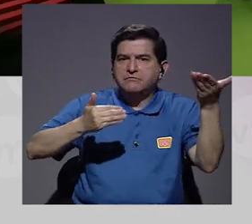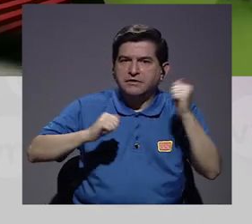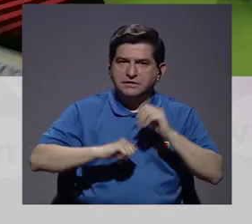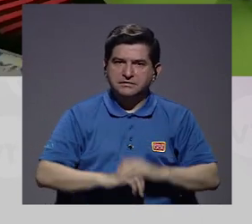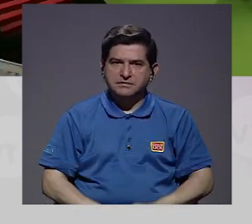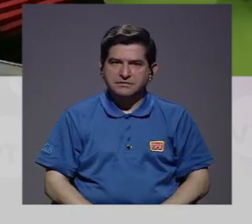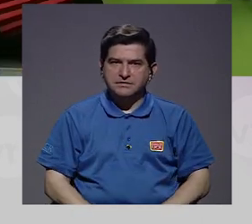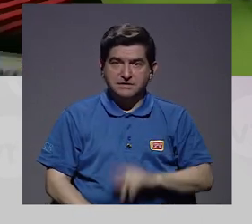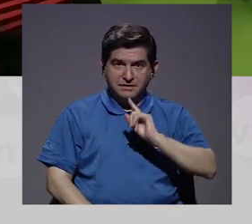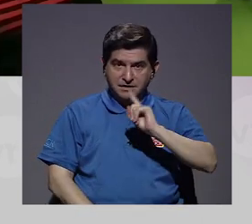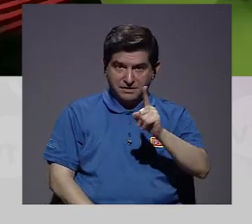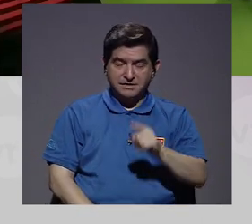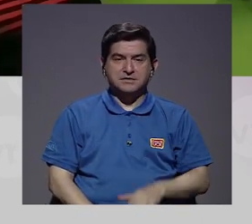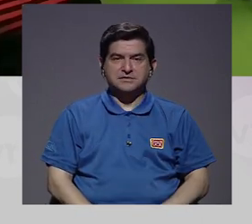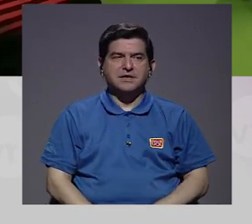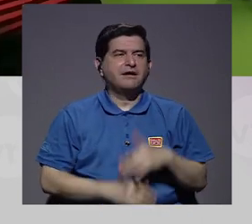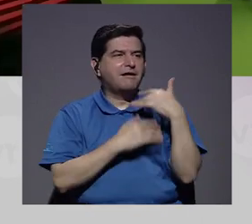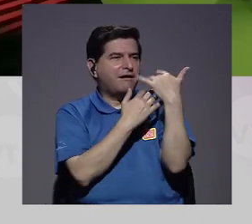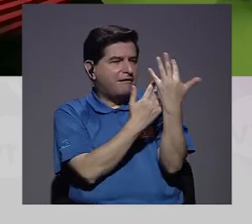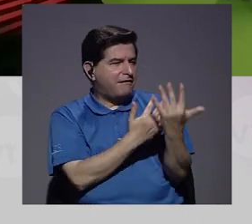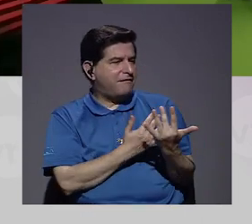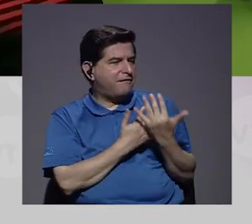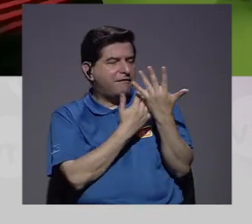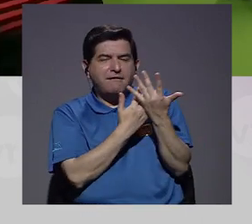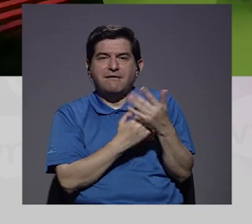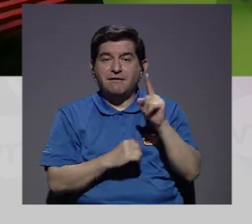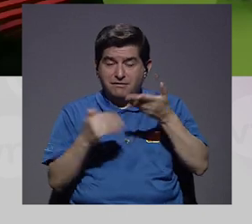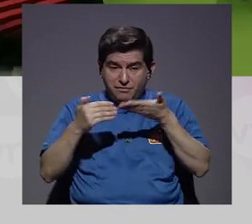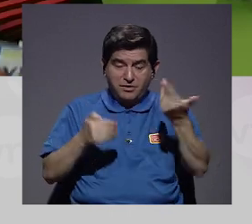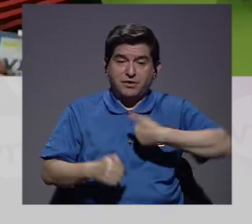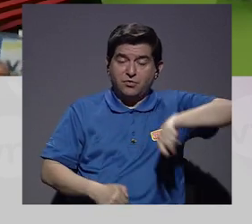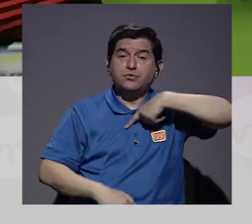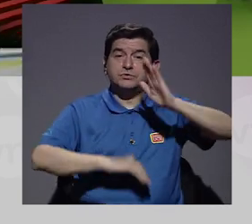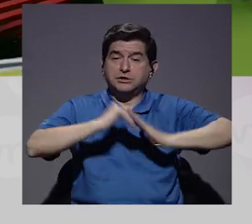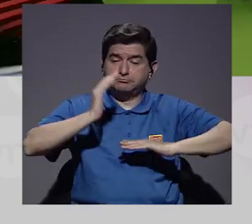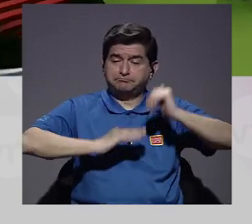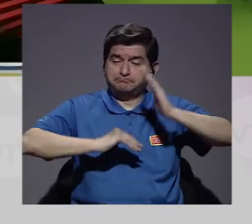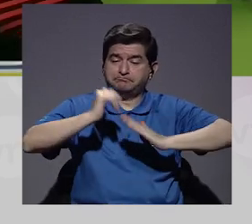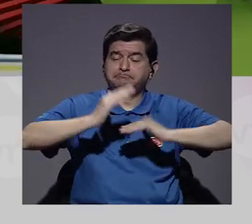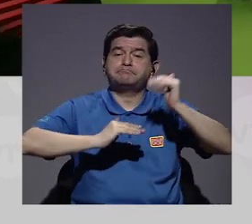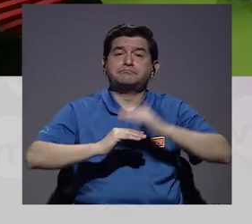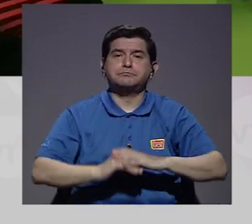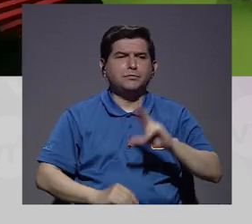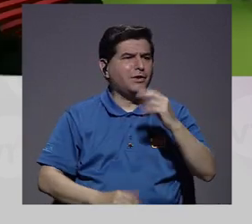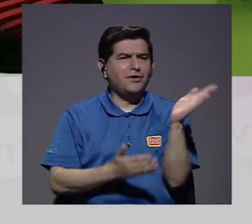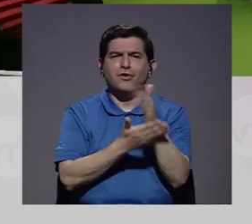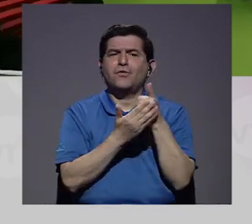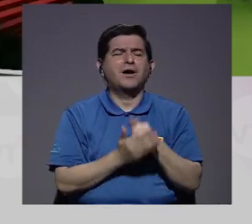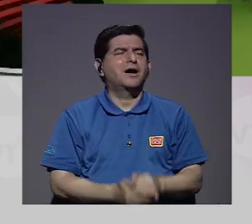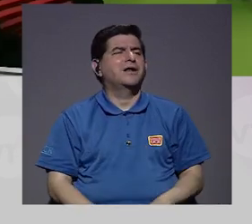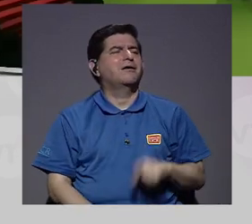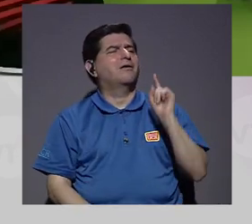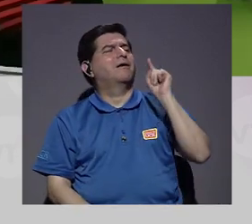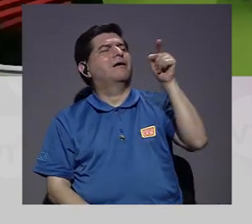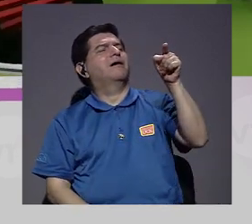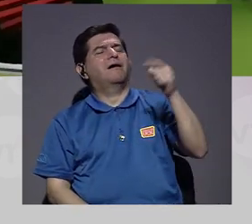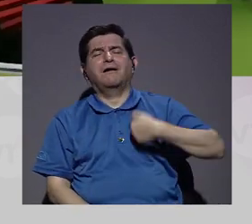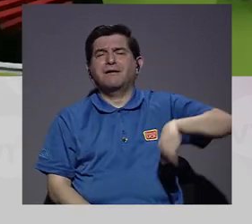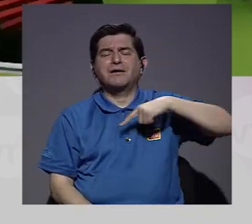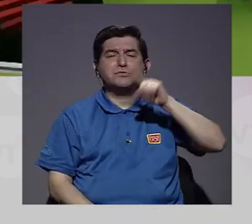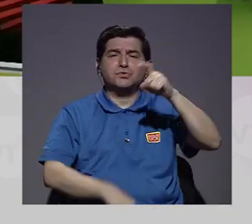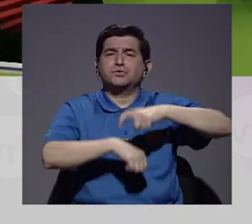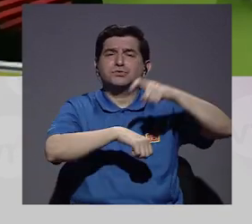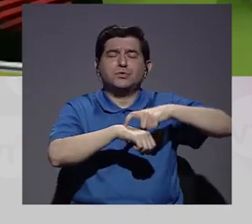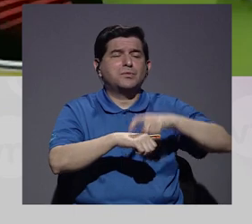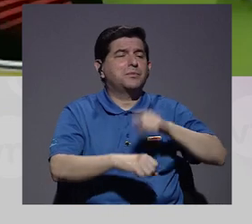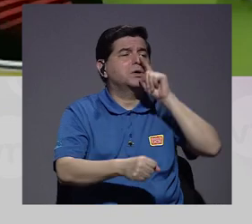cosas, ¿verdad? Y aquí decir que la esperanza es una cosa que tenemos que construir, no es algo que está allá, que vamos